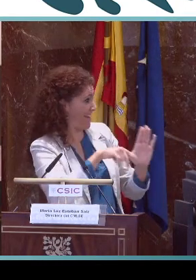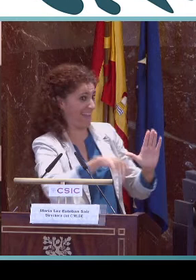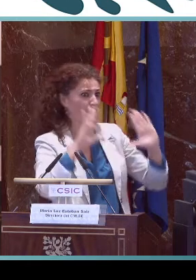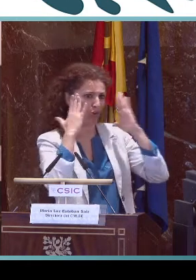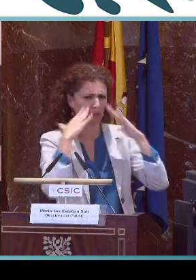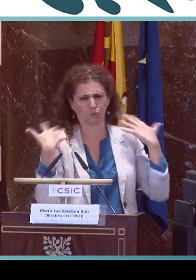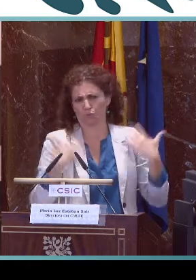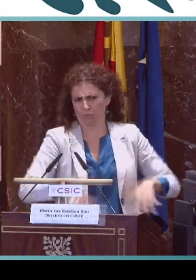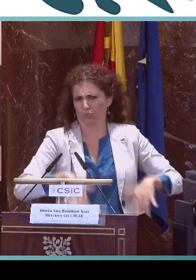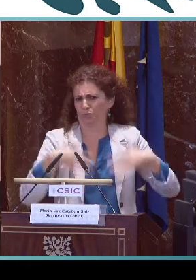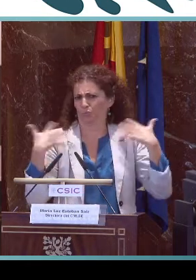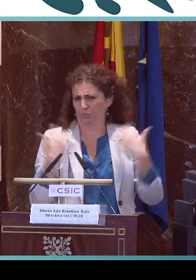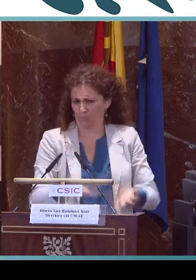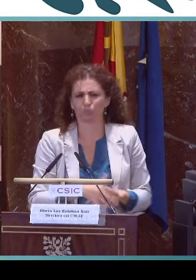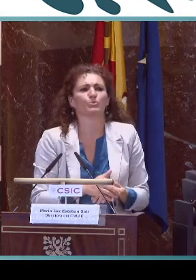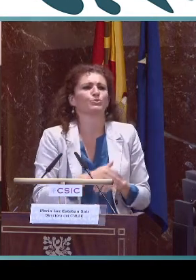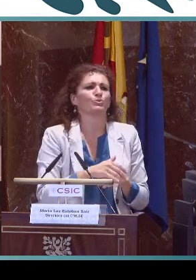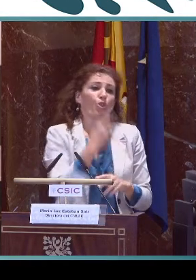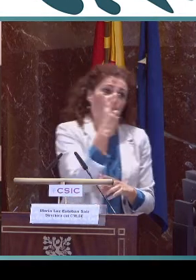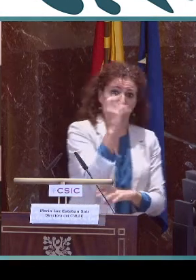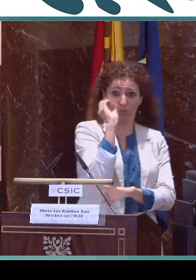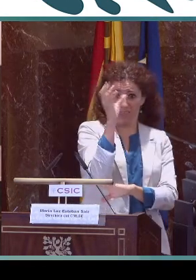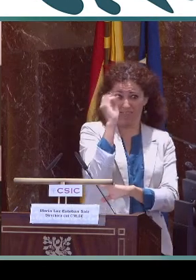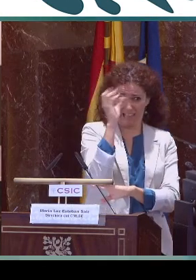necesitamos y queremos contar con vuestras aportaciones.